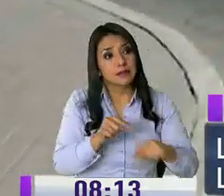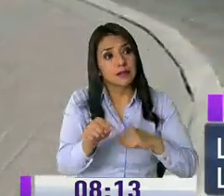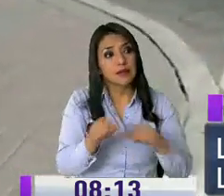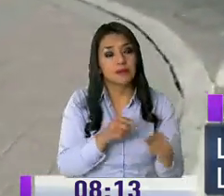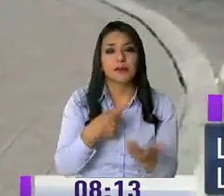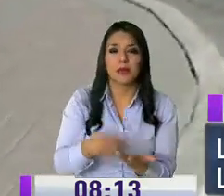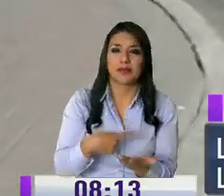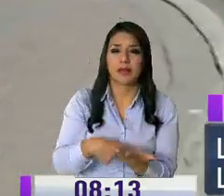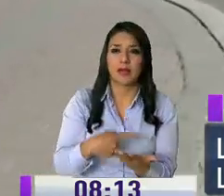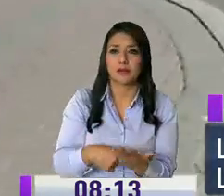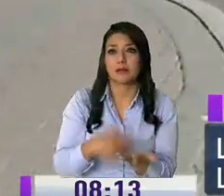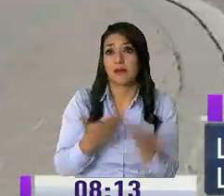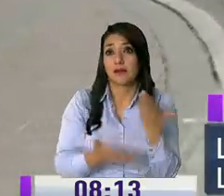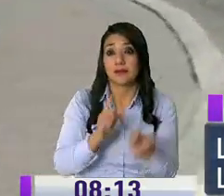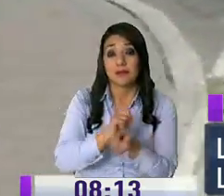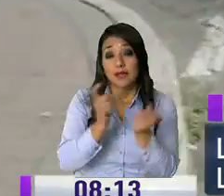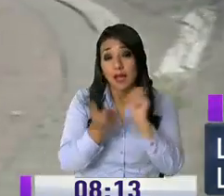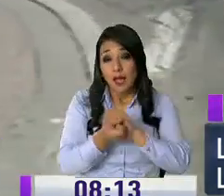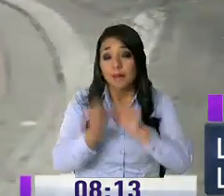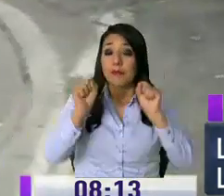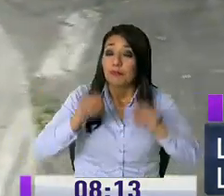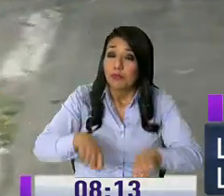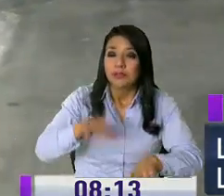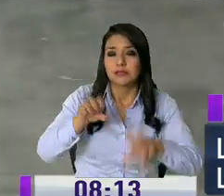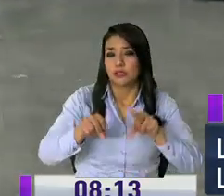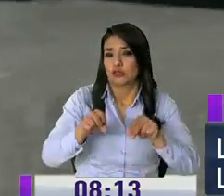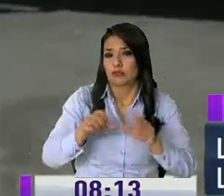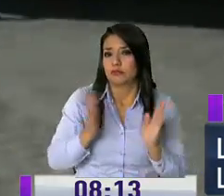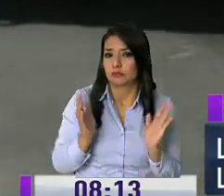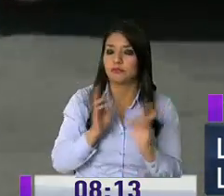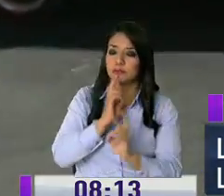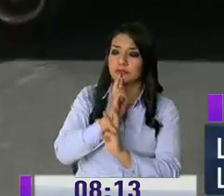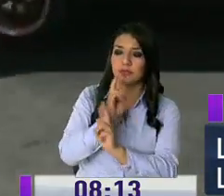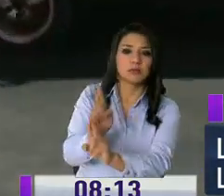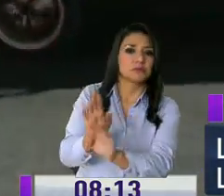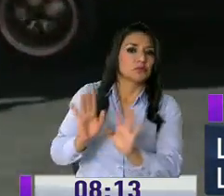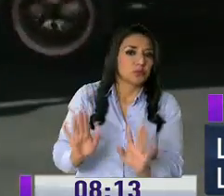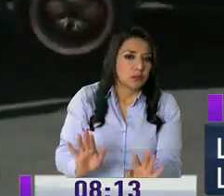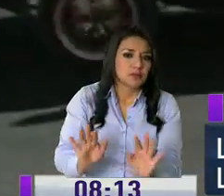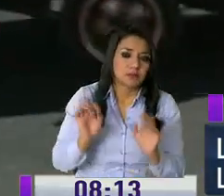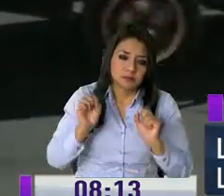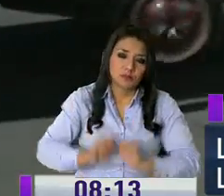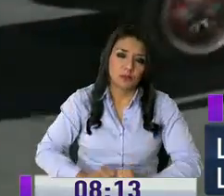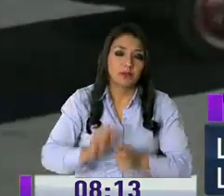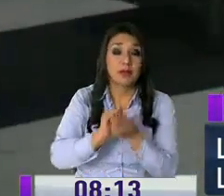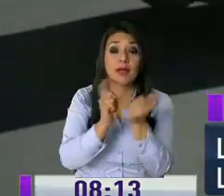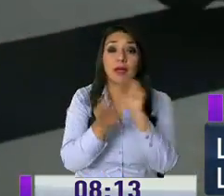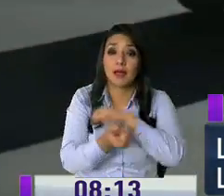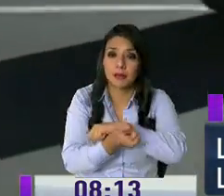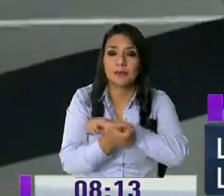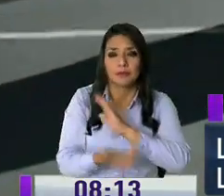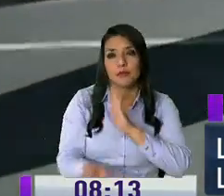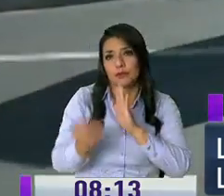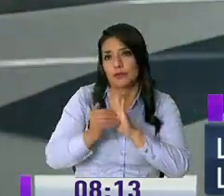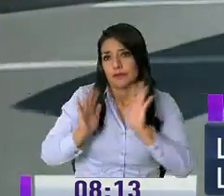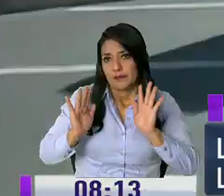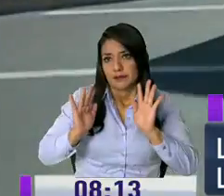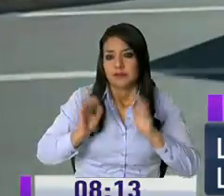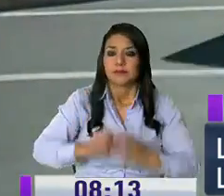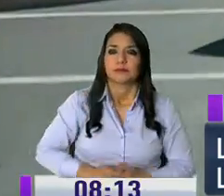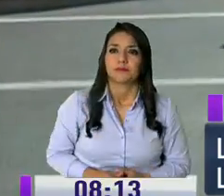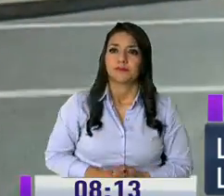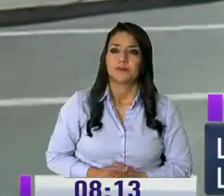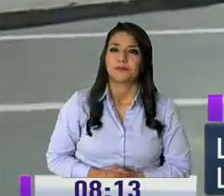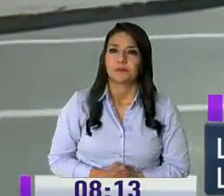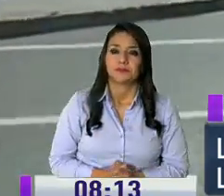hagan el análisis respectivo y una vez hecho el análisis respectivo se podría emitir a Alemo para hacer los cambios que se crean procedentes